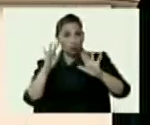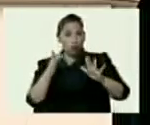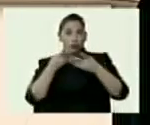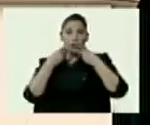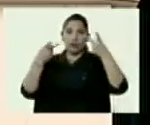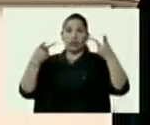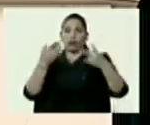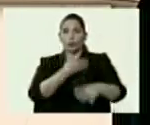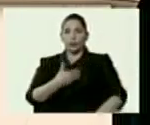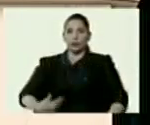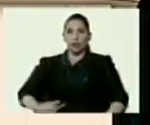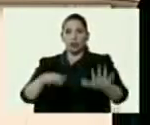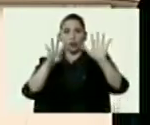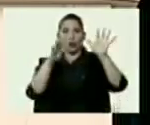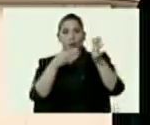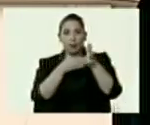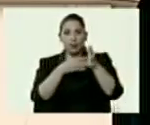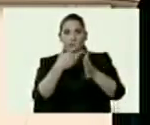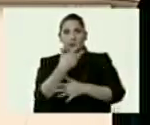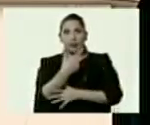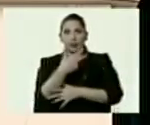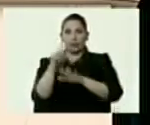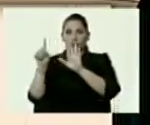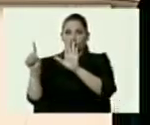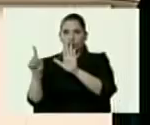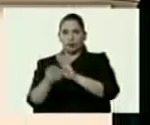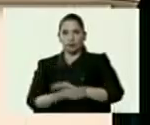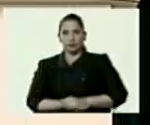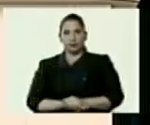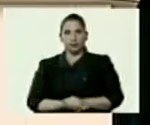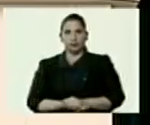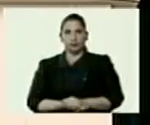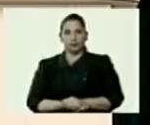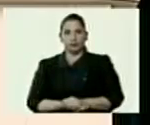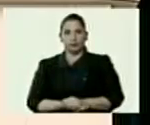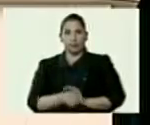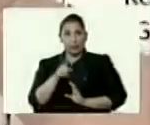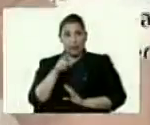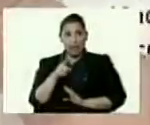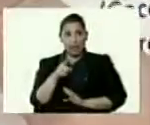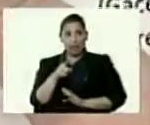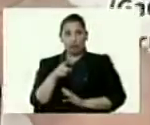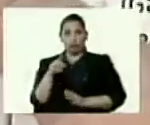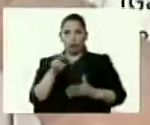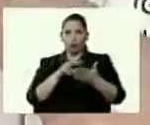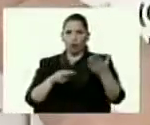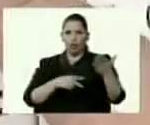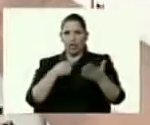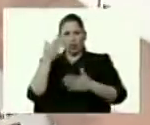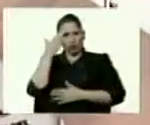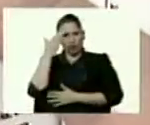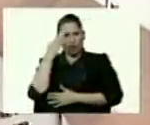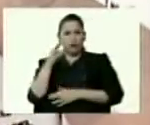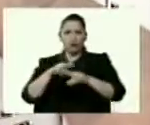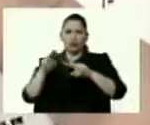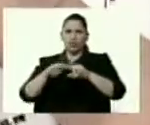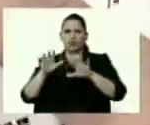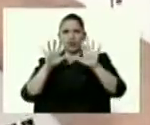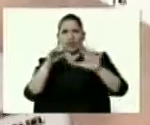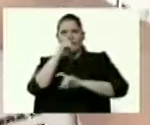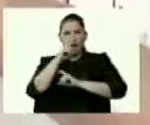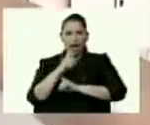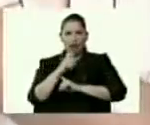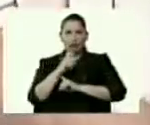presidencial 9.306. Esto lo debe haber hecho un niño de 10, 11 años, que ni siquiera sabe cómo se